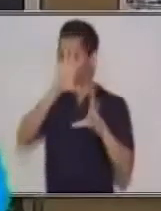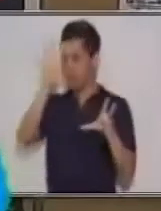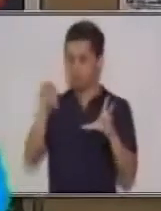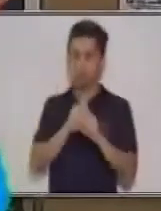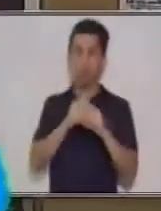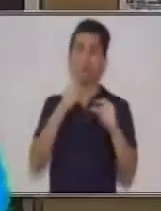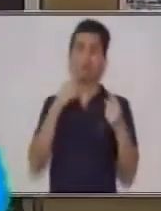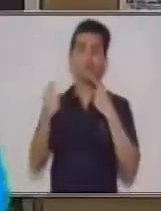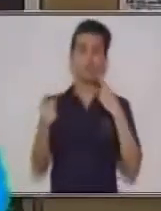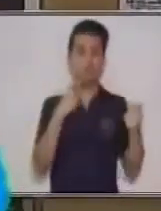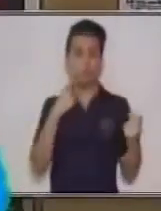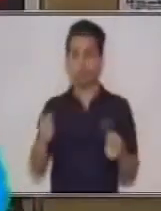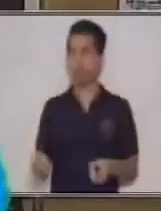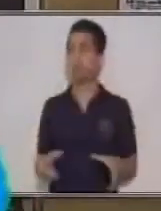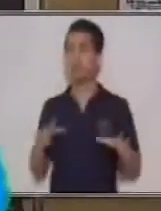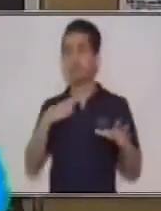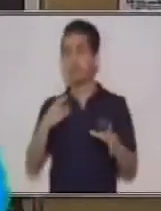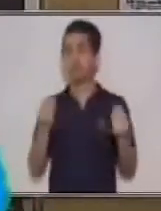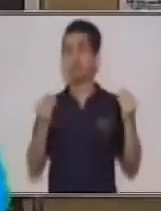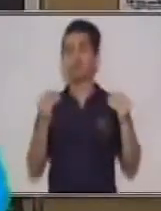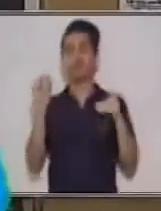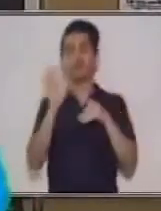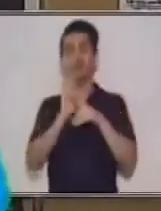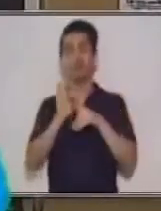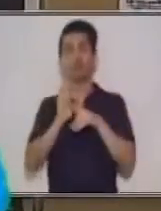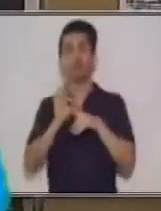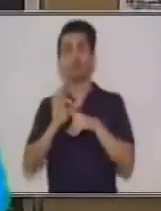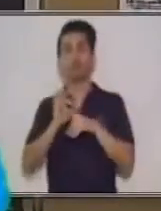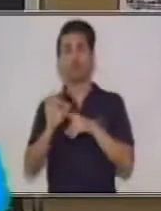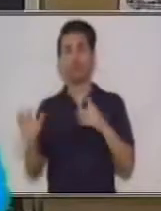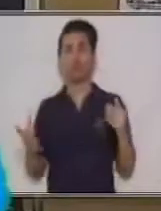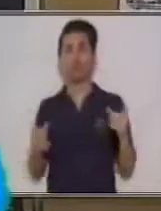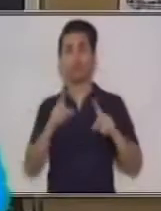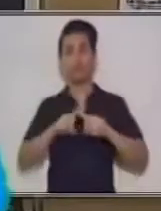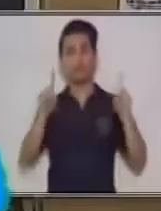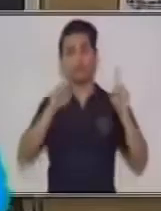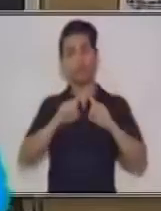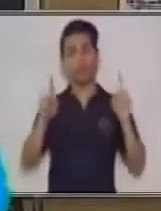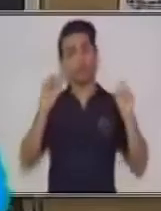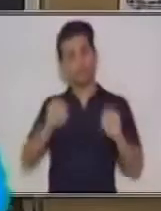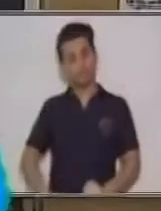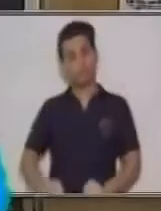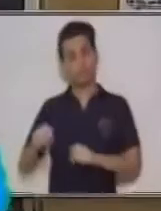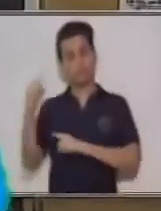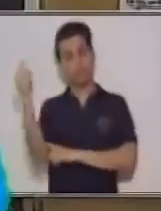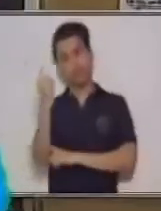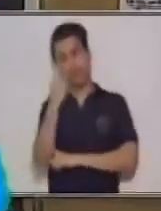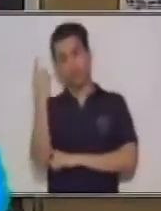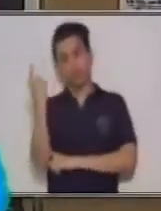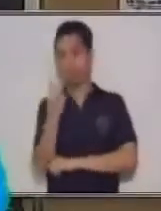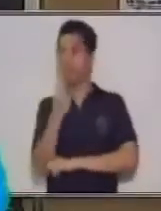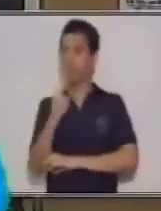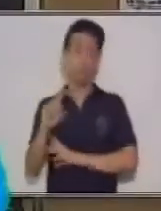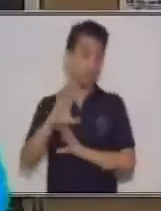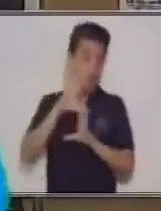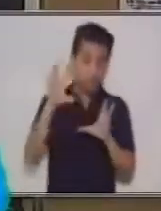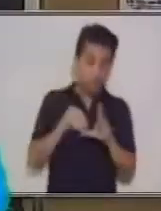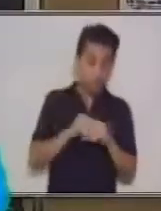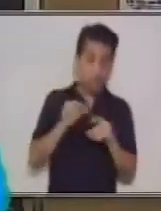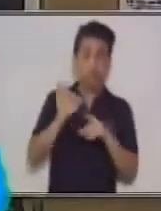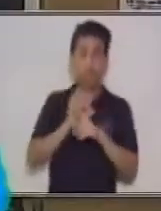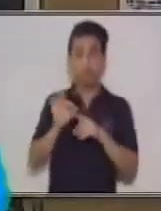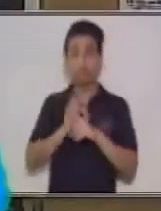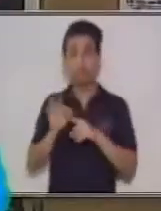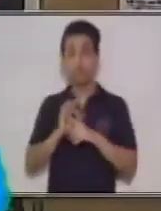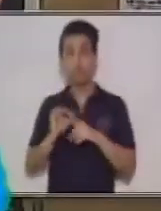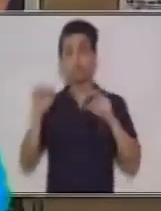discurso tiene unas funcionalidades y tiene características muy fundamentales. Porque todas las funciones del lenguaje las